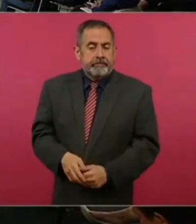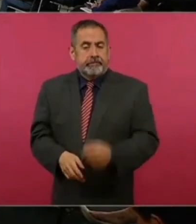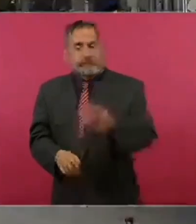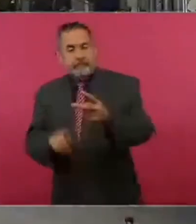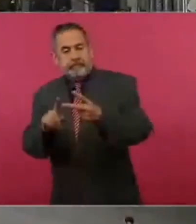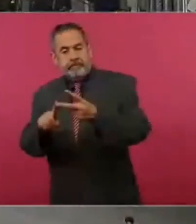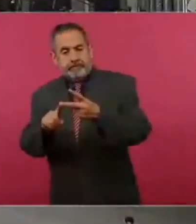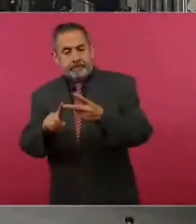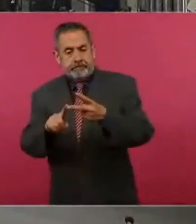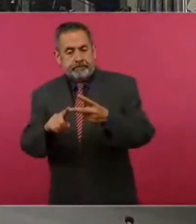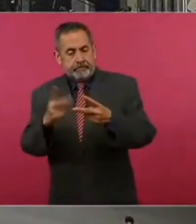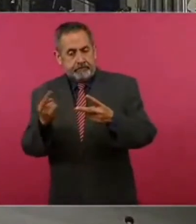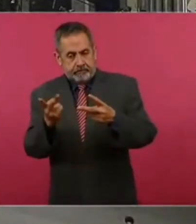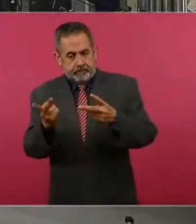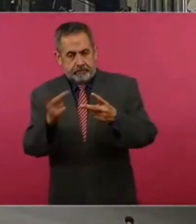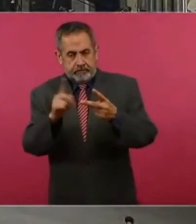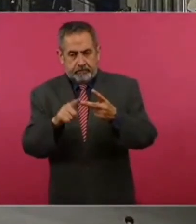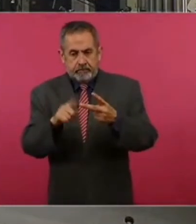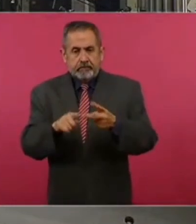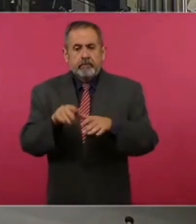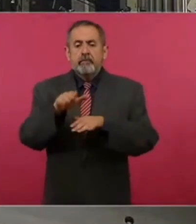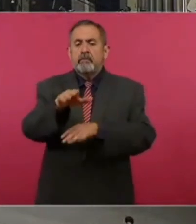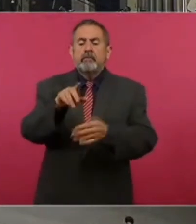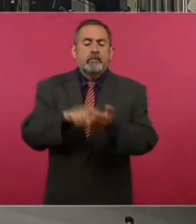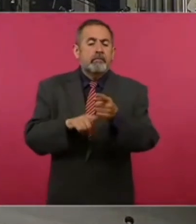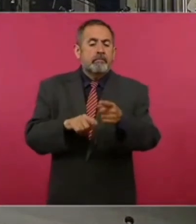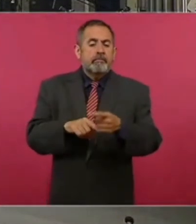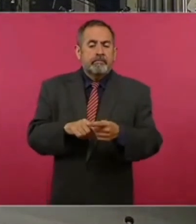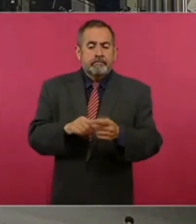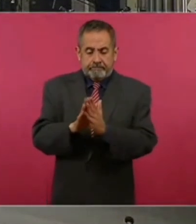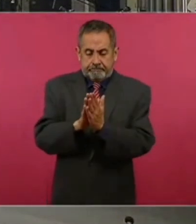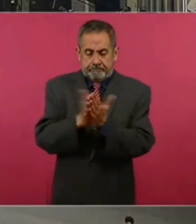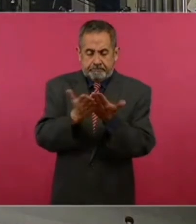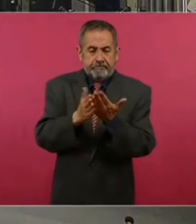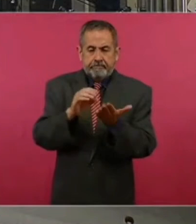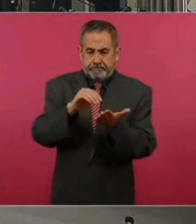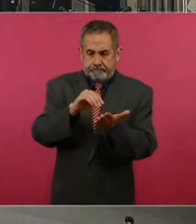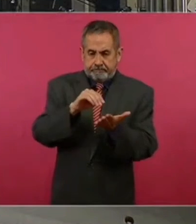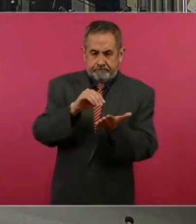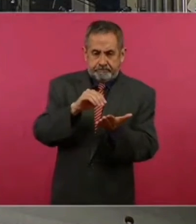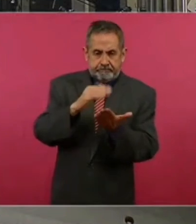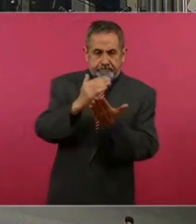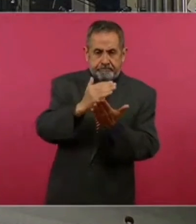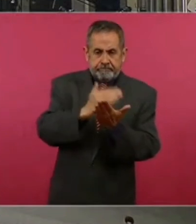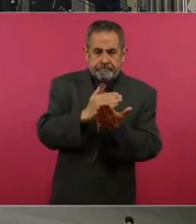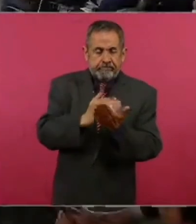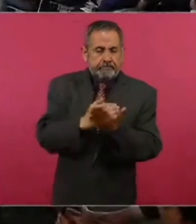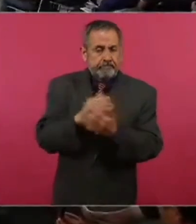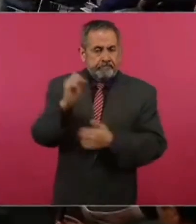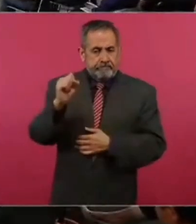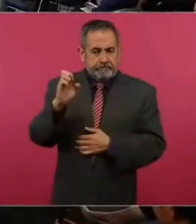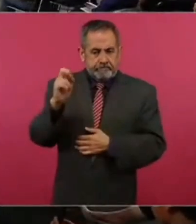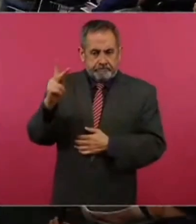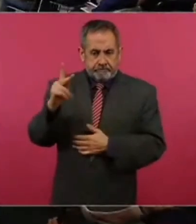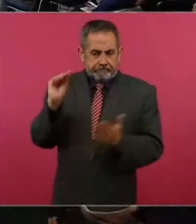Un segundo tema, pues, sobre los contenidos educativos que se perfilan en la SEP.